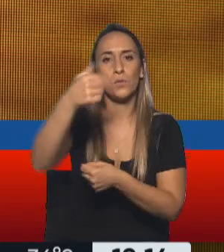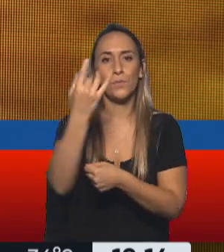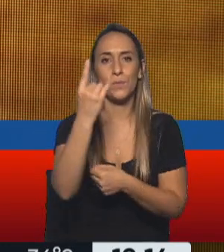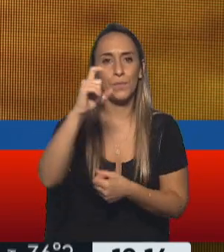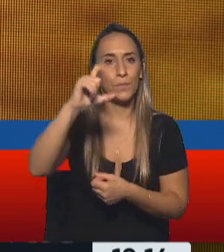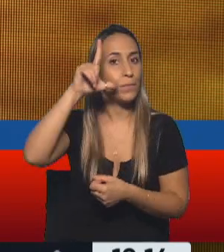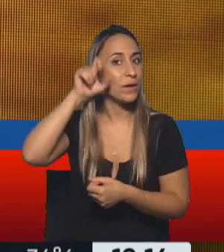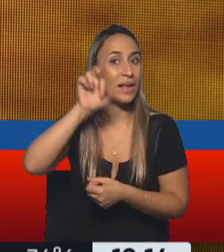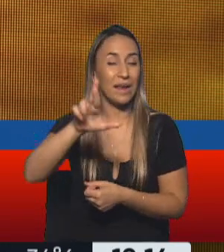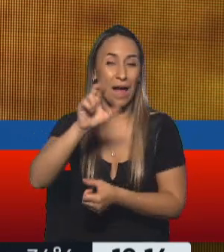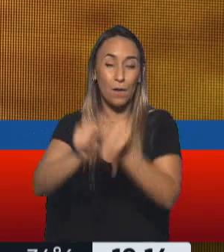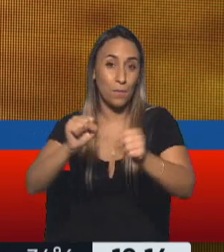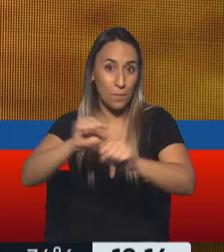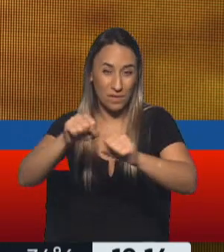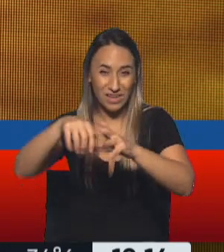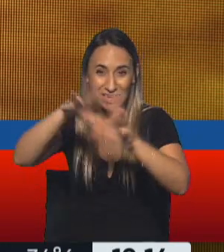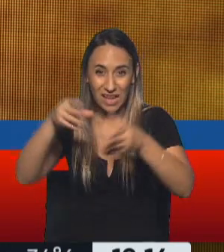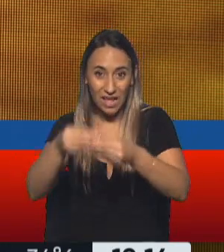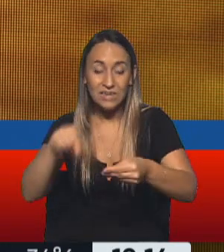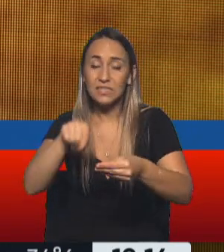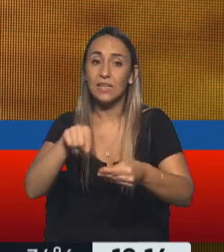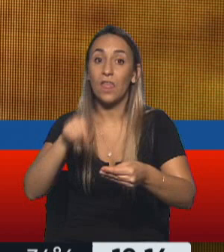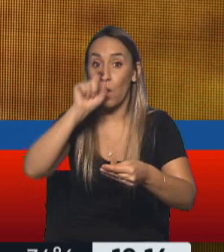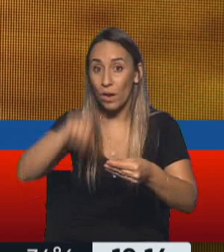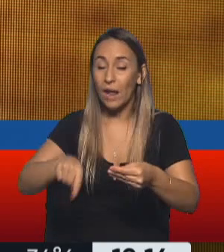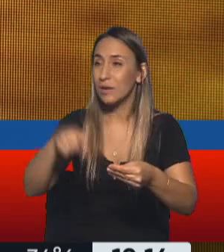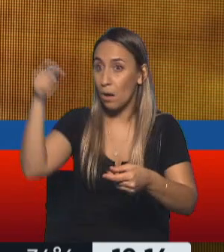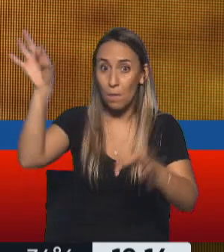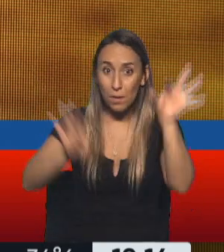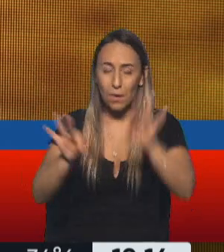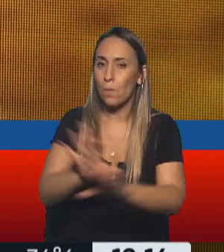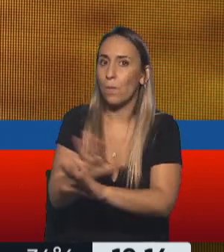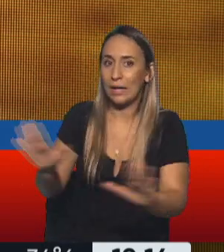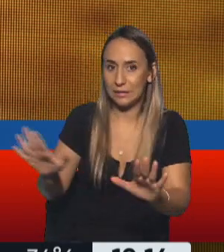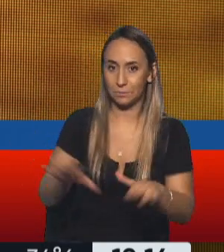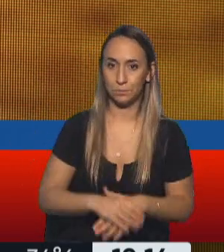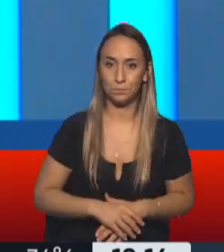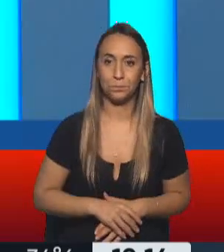que, bueno, gran parte del mundo condena y pide que se terminen los ataques rusos a Ucrania. Bien, gracias. Gracias.